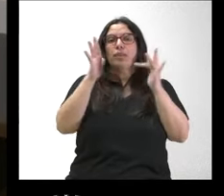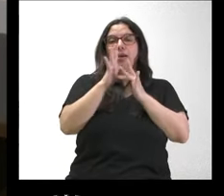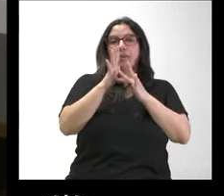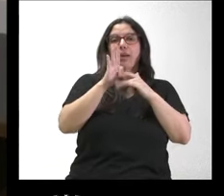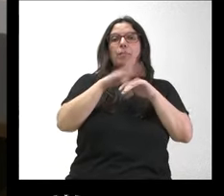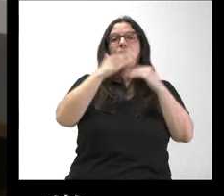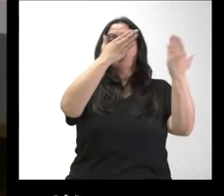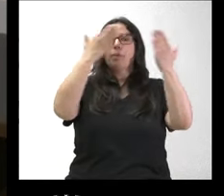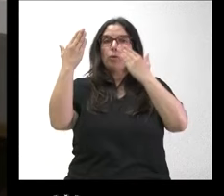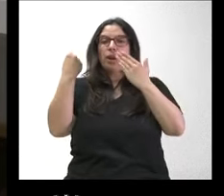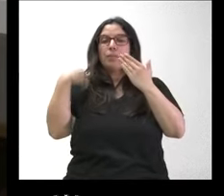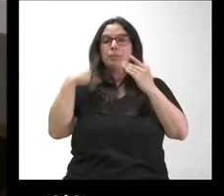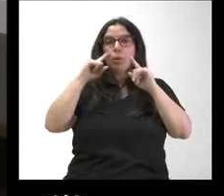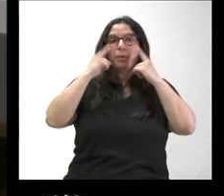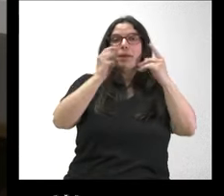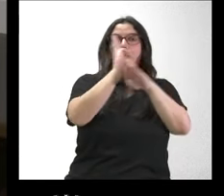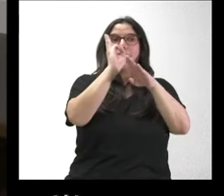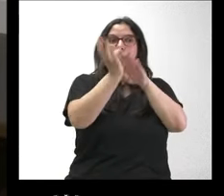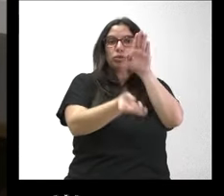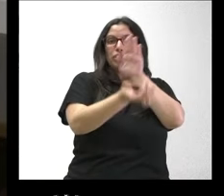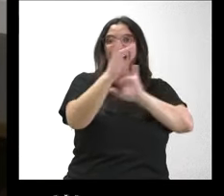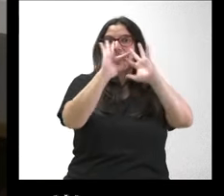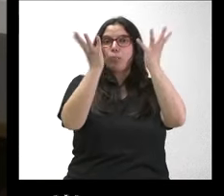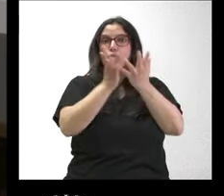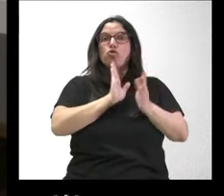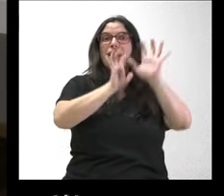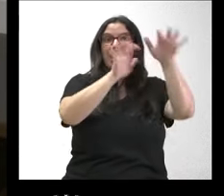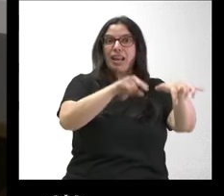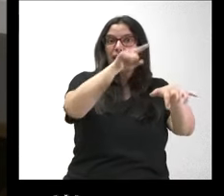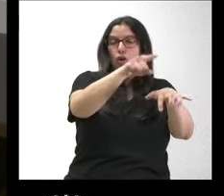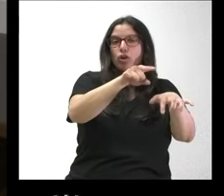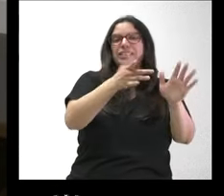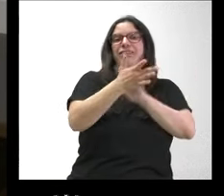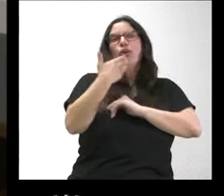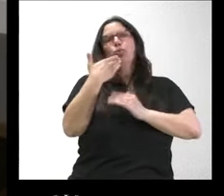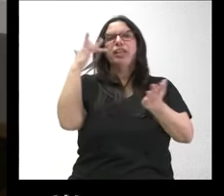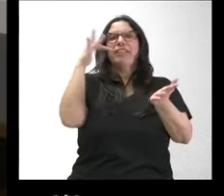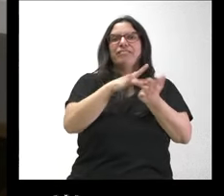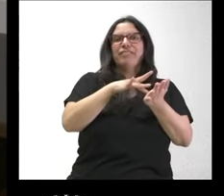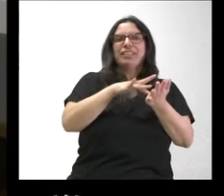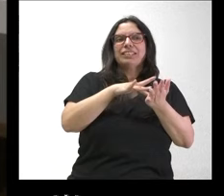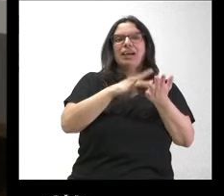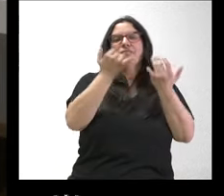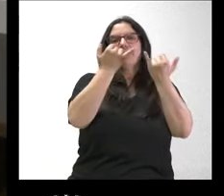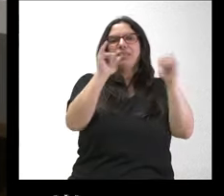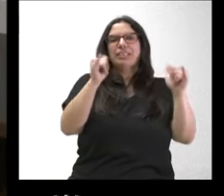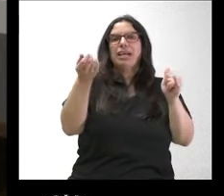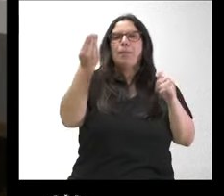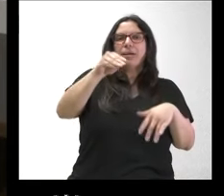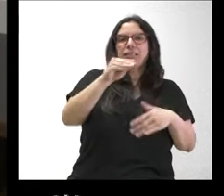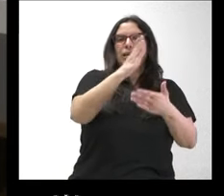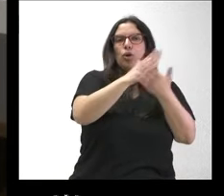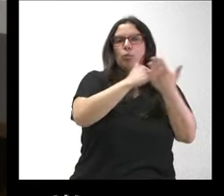cortes de León y si concuerdan con el líder socialista que Villalás nunca ha sido una fiesta identitaria en la comunidad. No sé